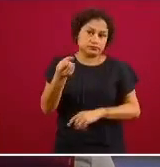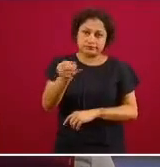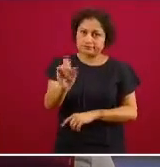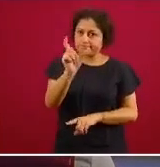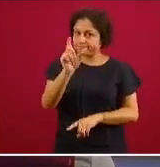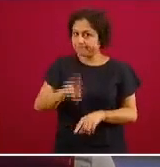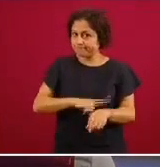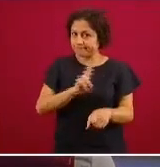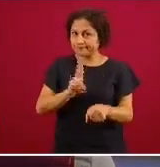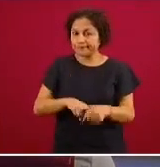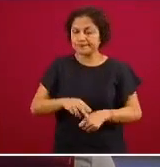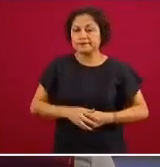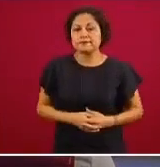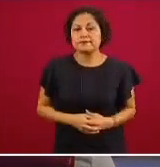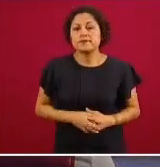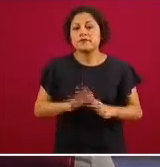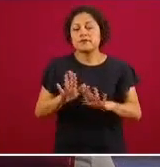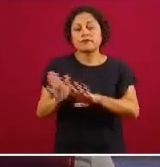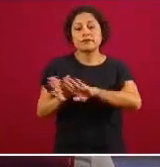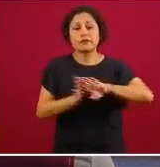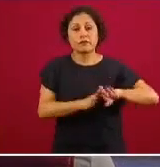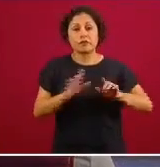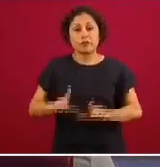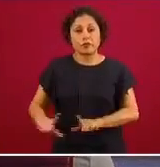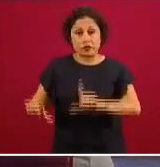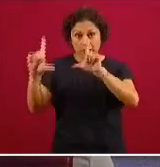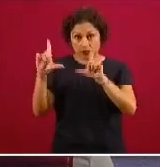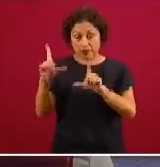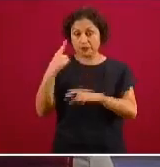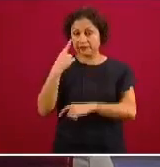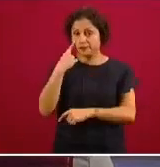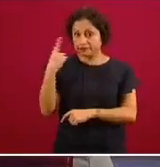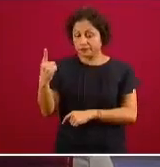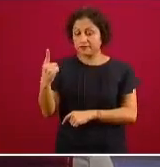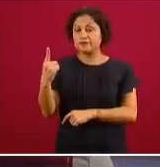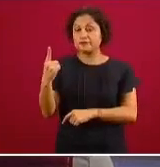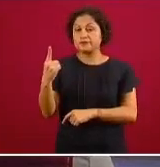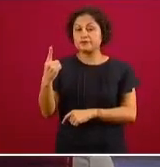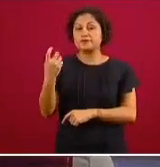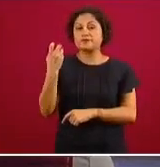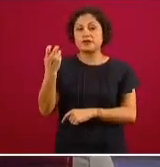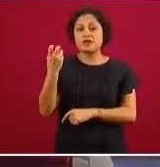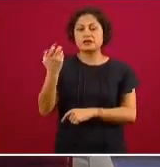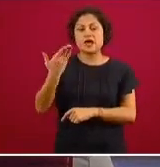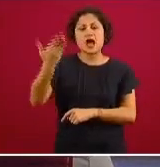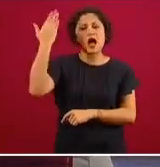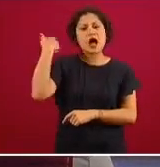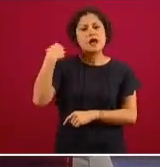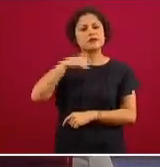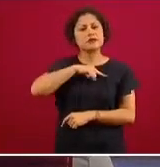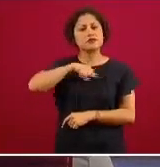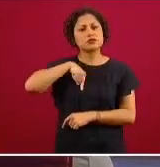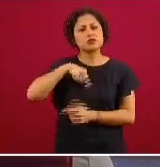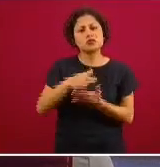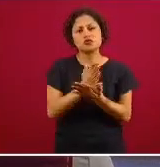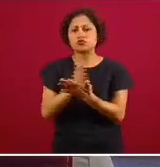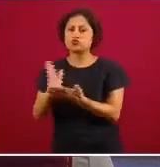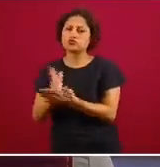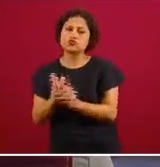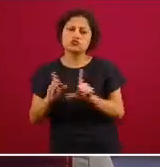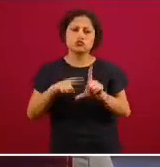aquí ahora queremos que vean en conjunto información que solíamos presentar en gráficas